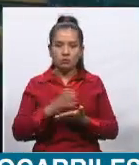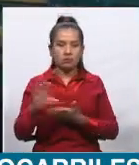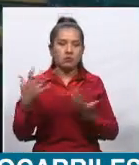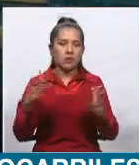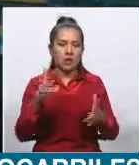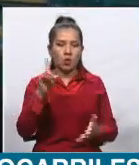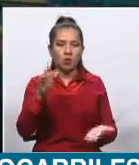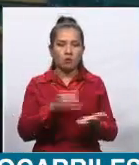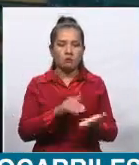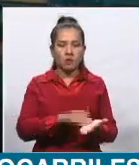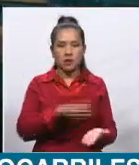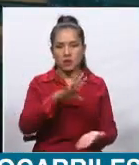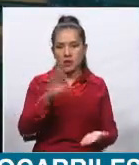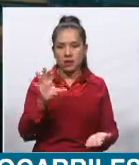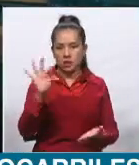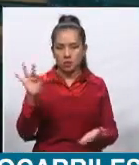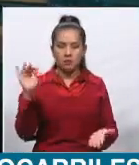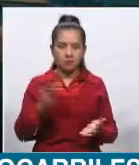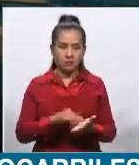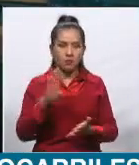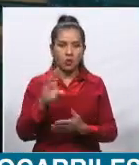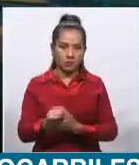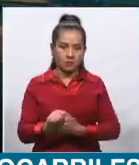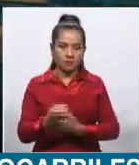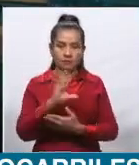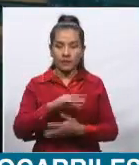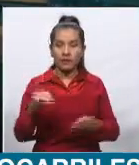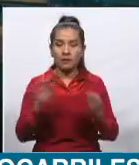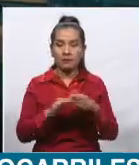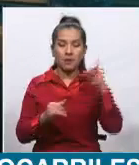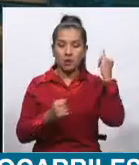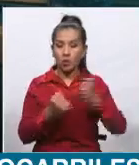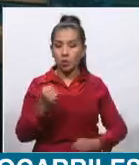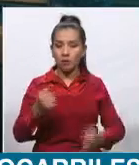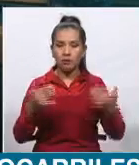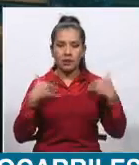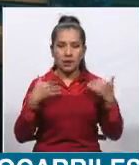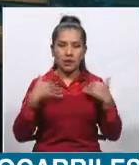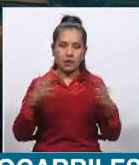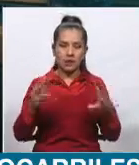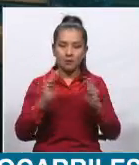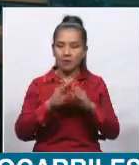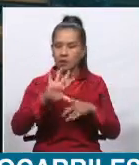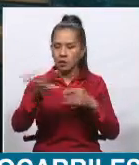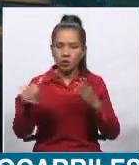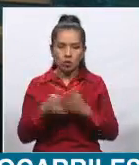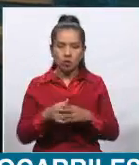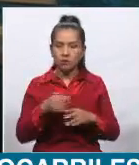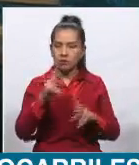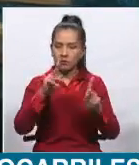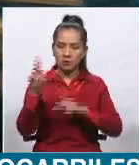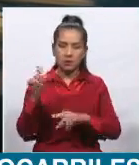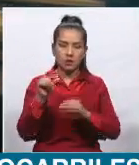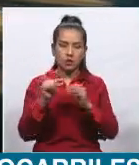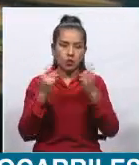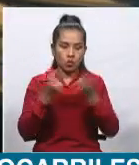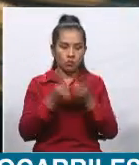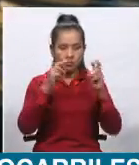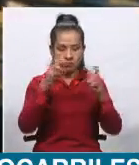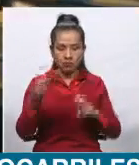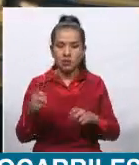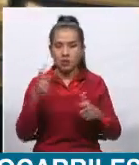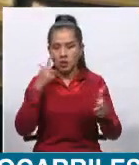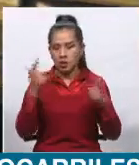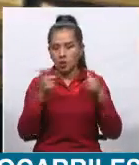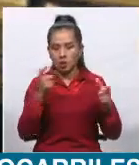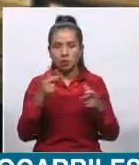.590.000 bolivianos. Y por último tenemos la supervisión de estas consultorías que suman alrededor de 2